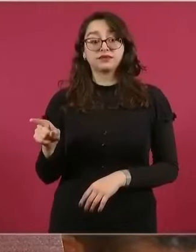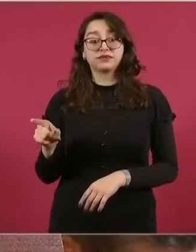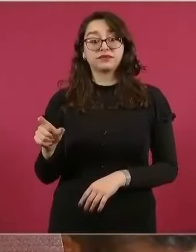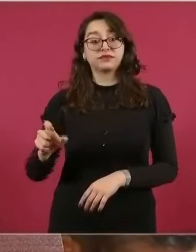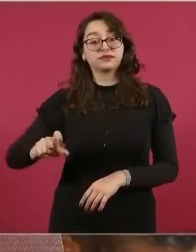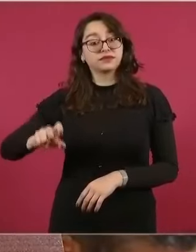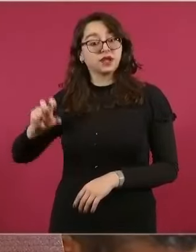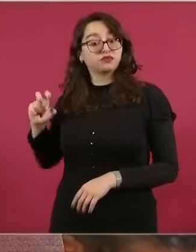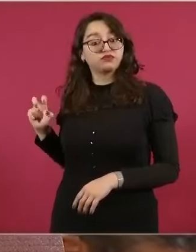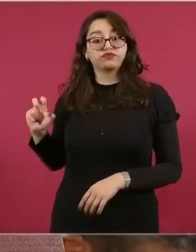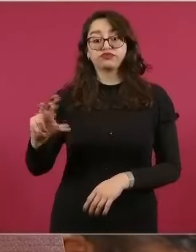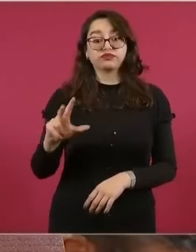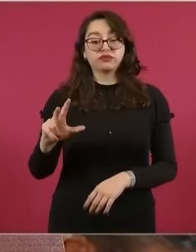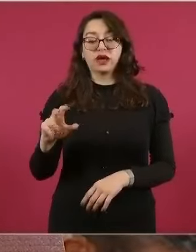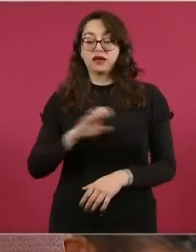recta cortada.